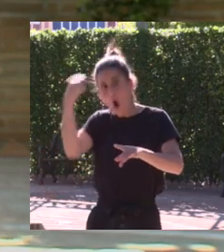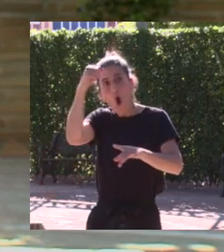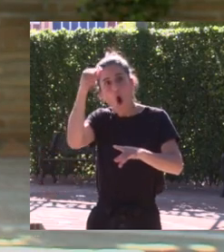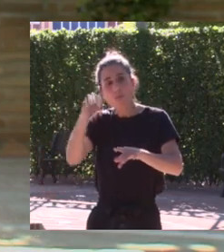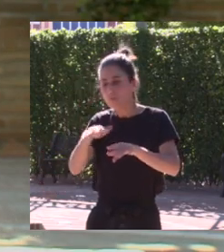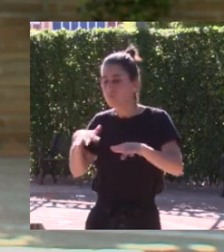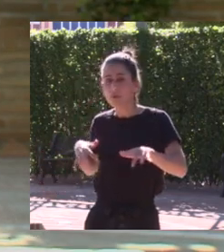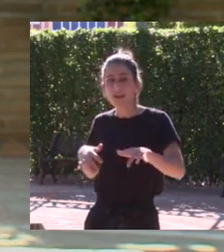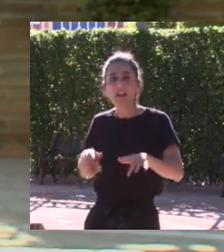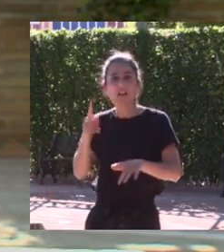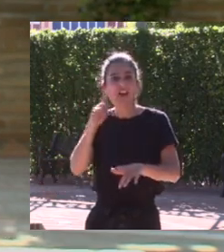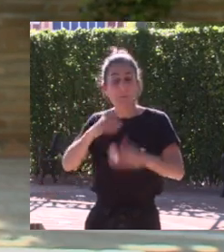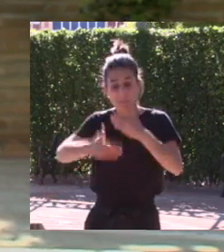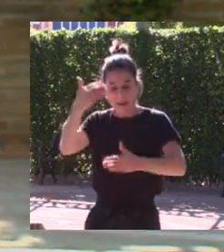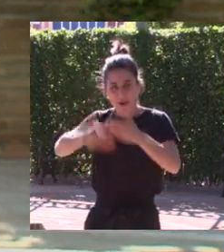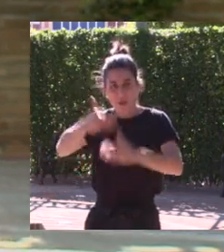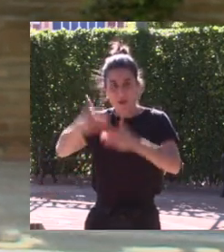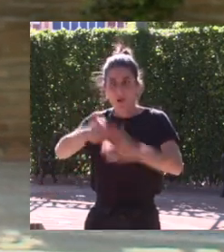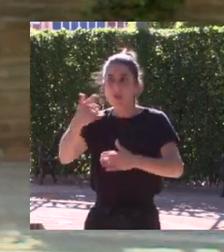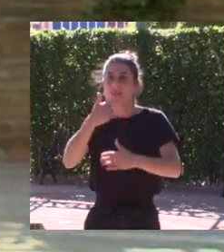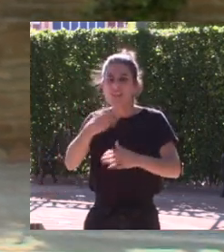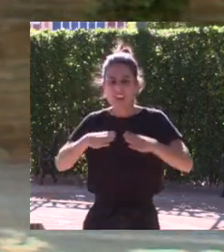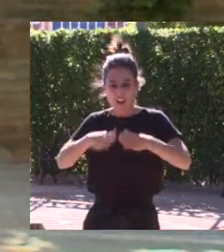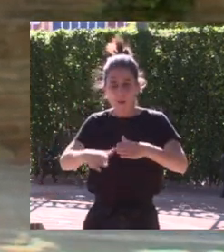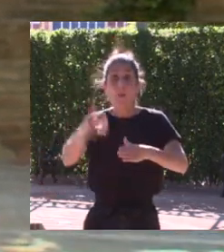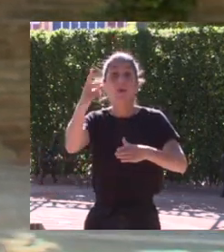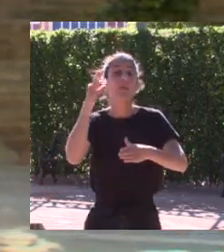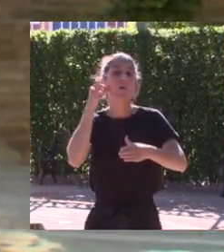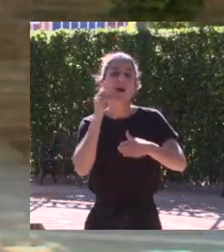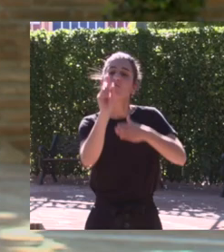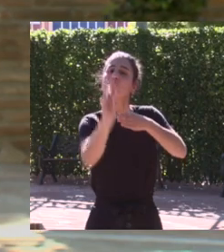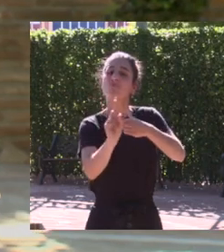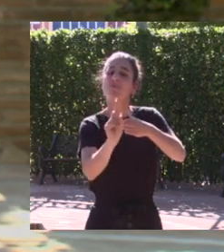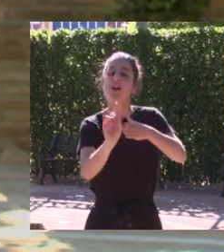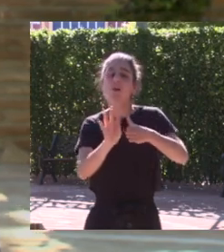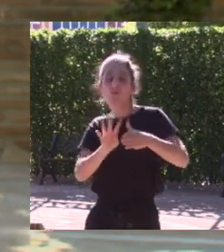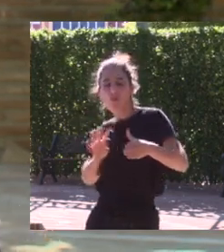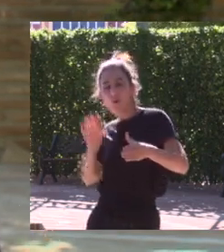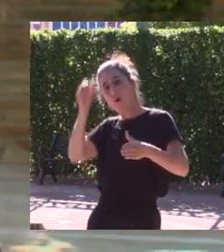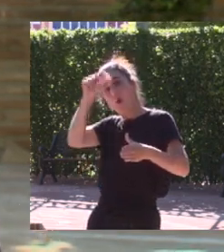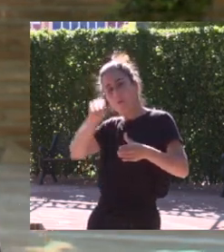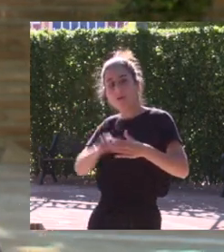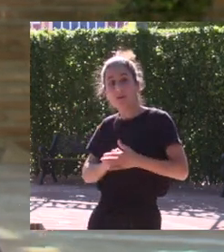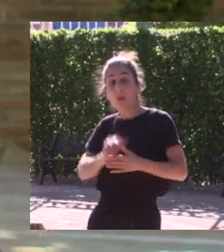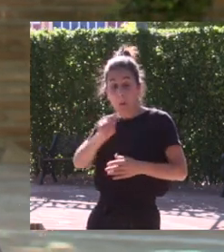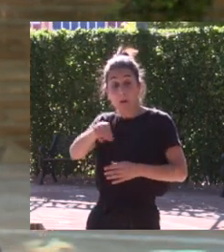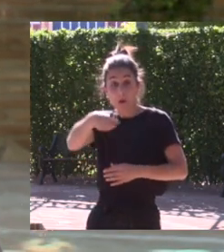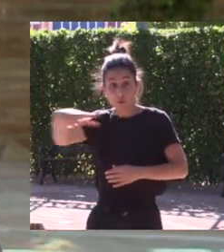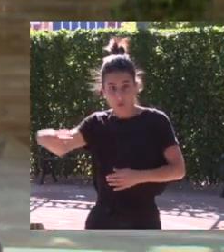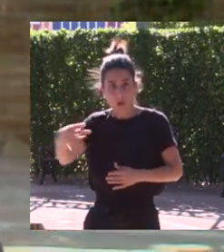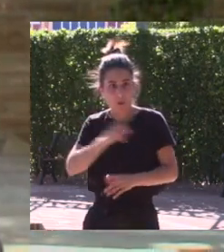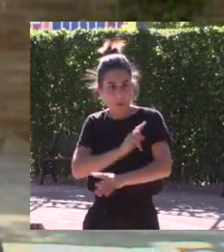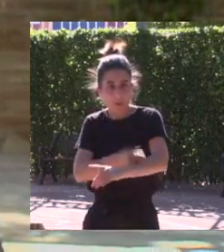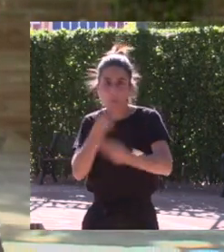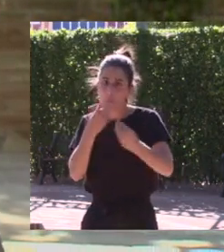páginas de periódicos por el hecho de que había una mujer que patroneaba un barco de hombres que por nuestros resultados deportivos que fueron